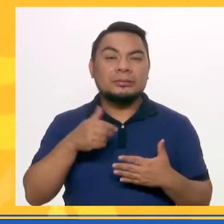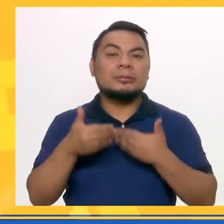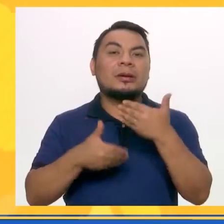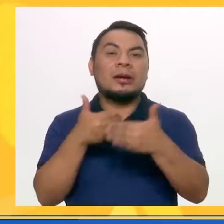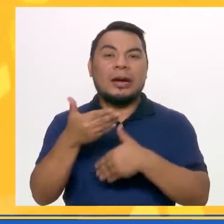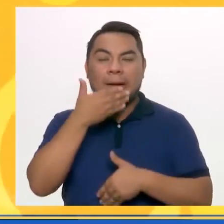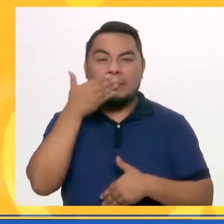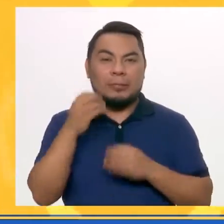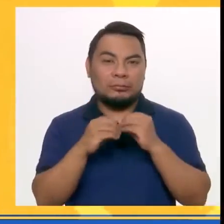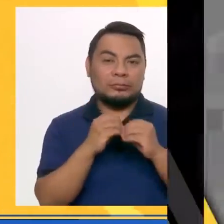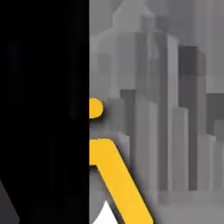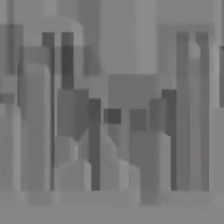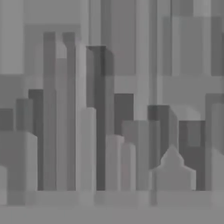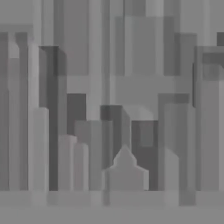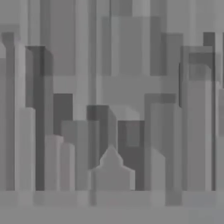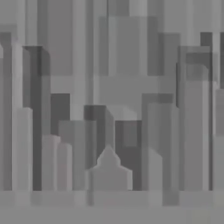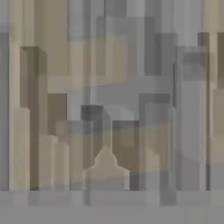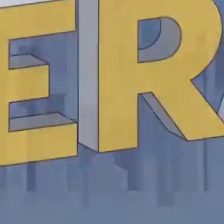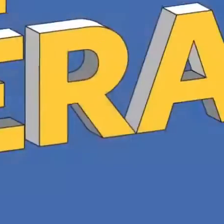generó mucho alivio en realidad.